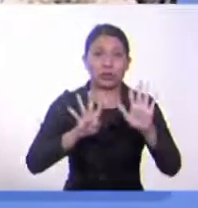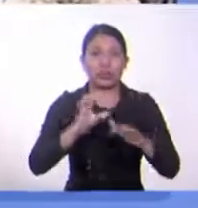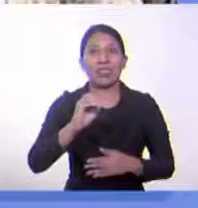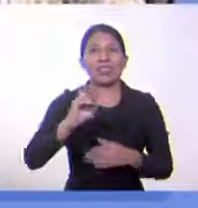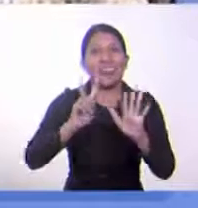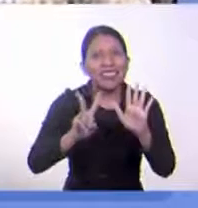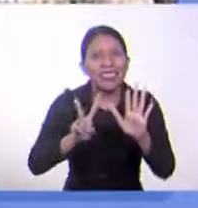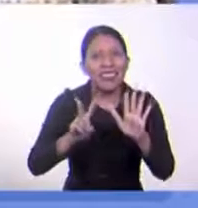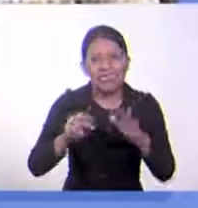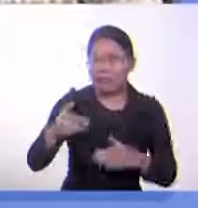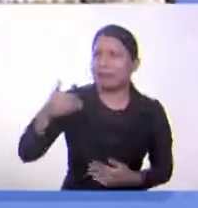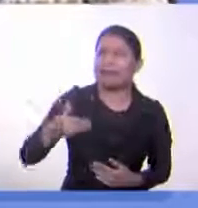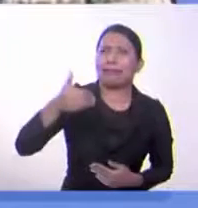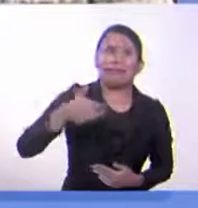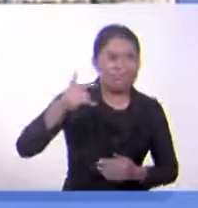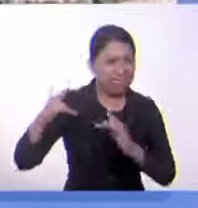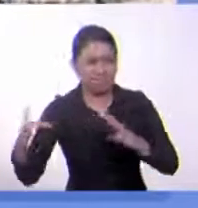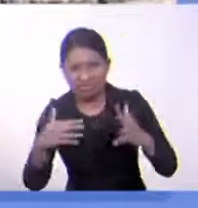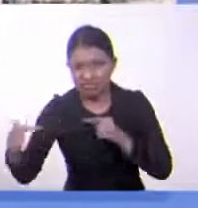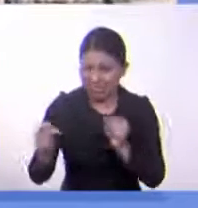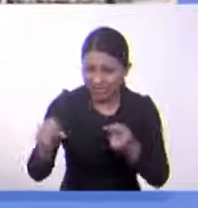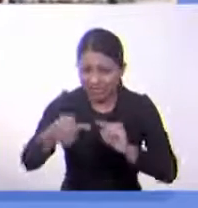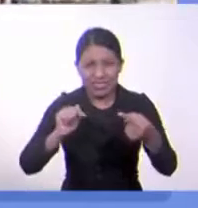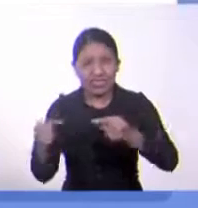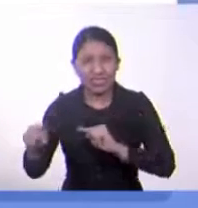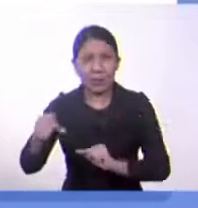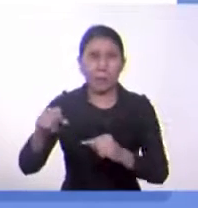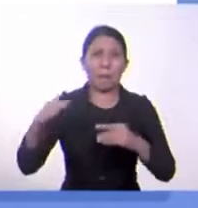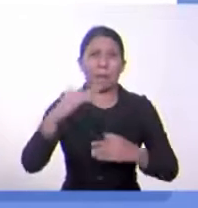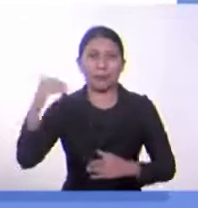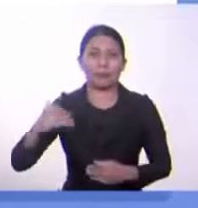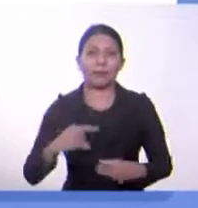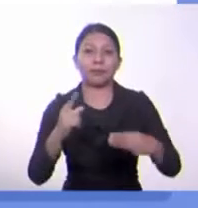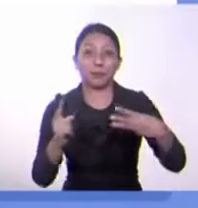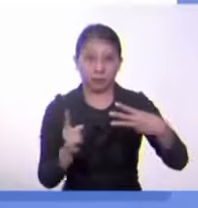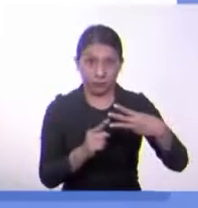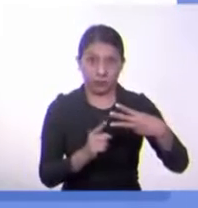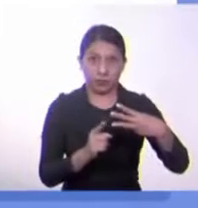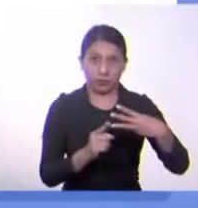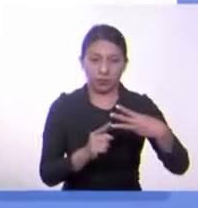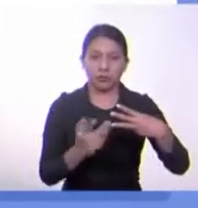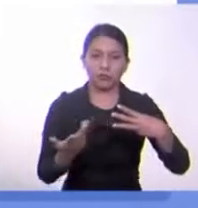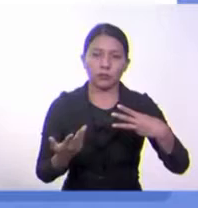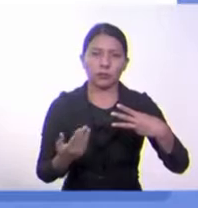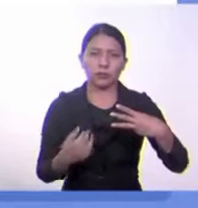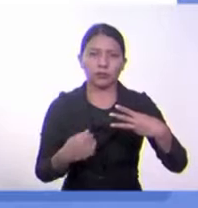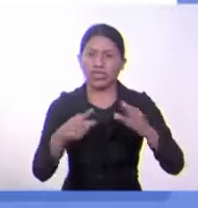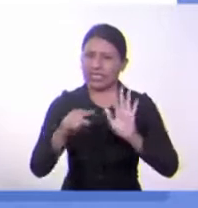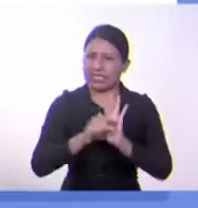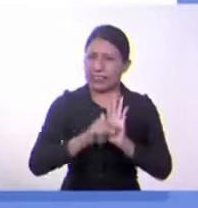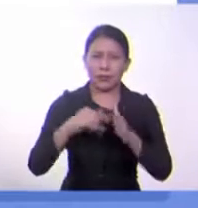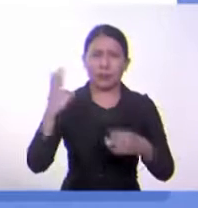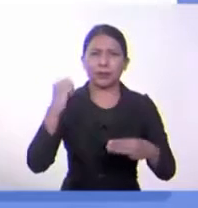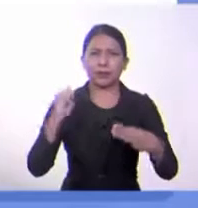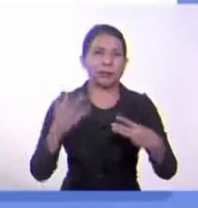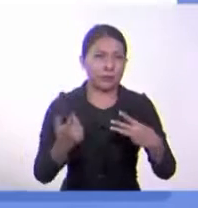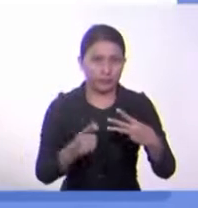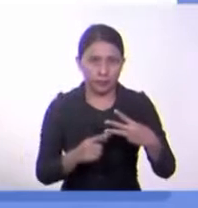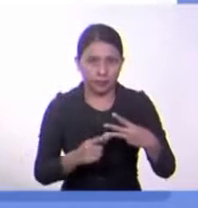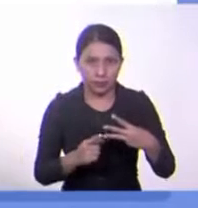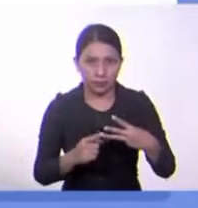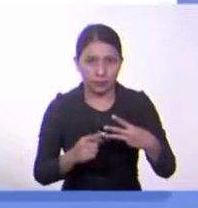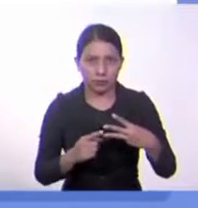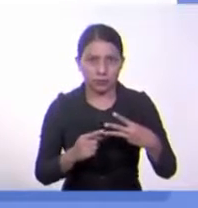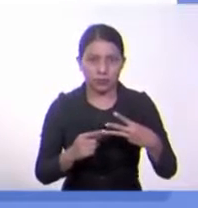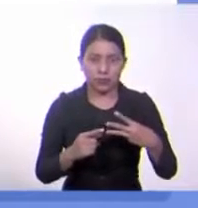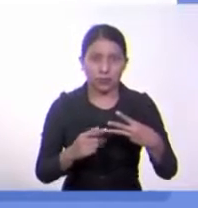el caos económico que eso generaba. En tercer lugar, y yo creo que la consecuencia negativa más importante es que como